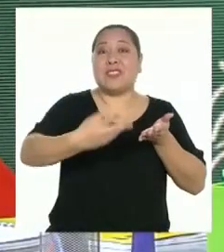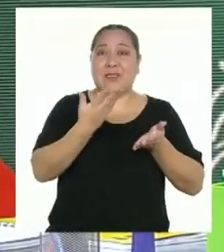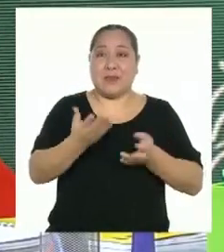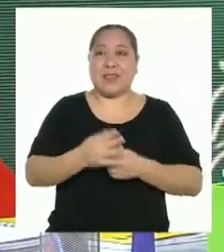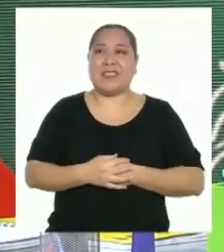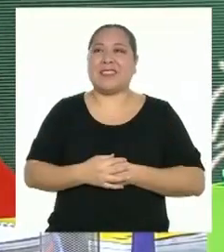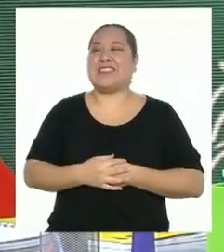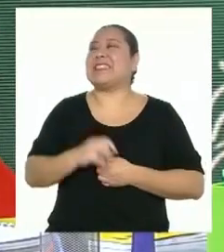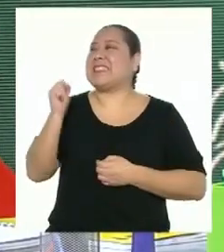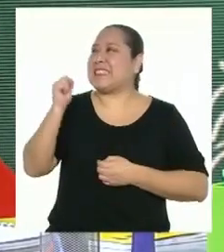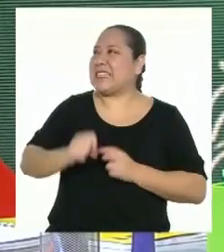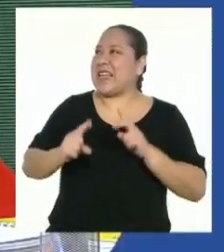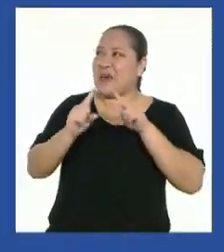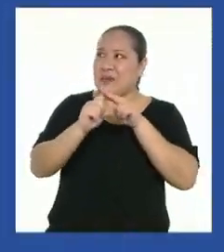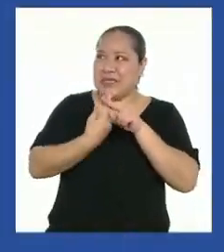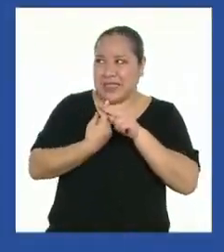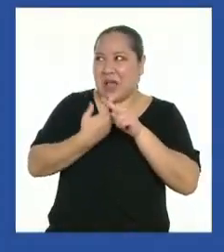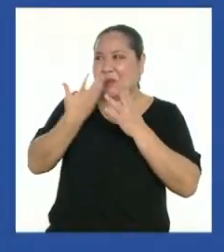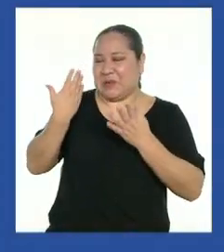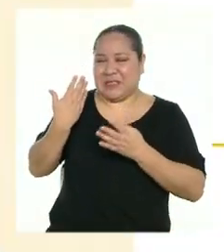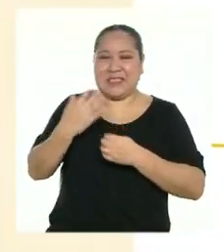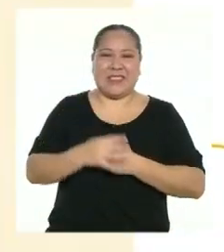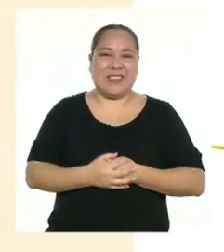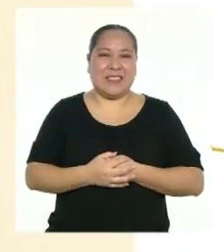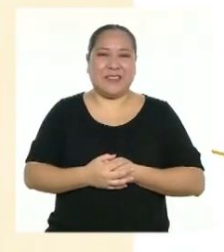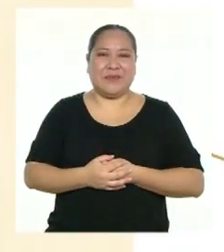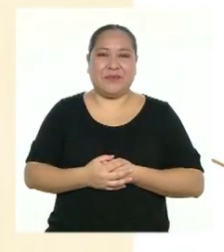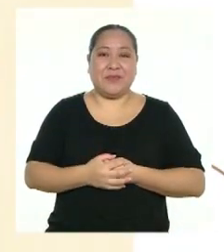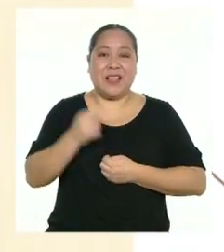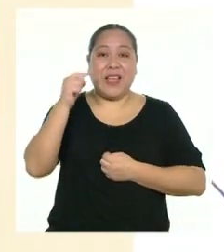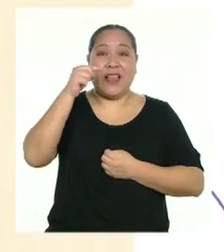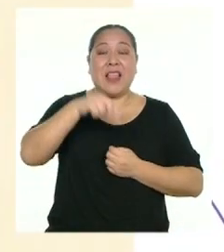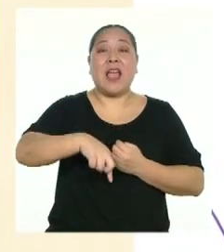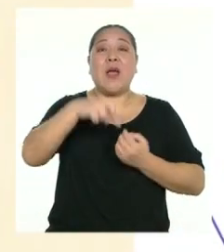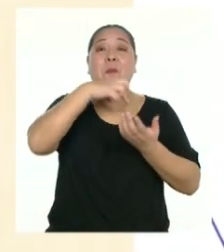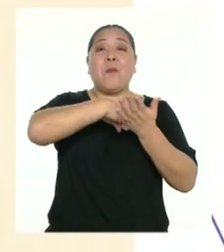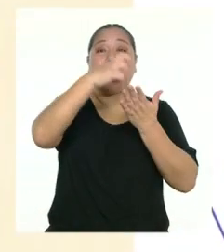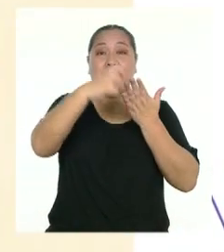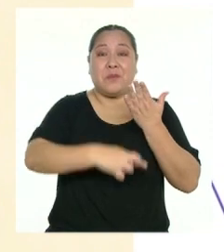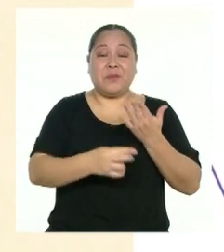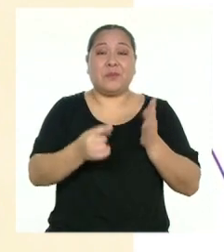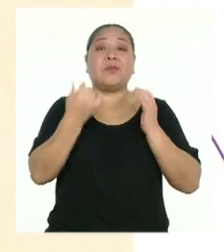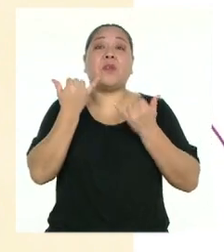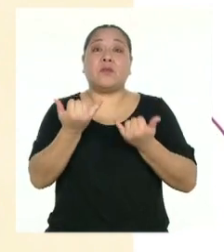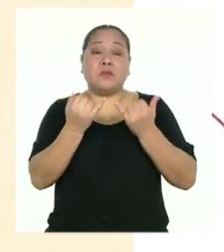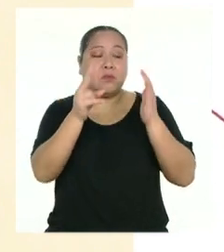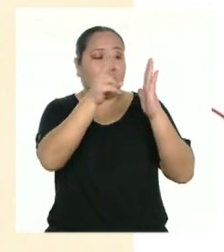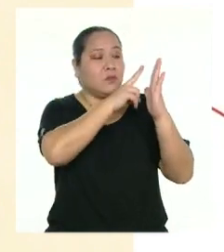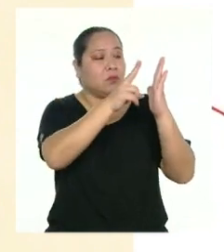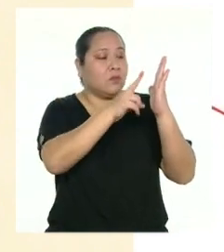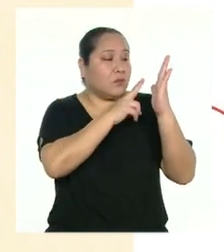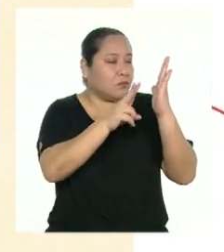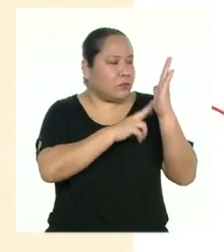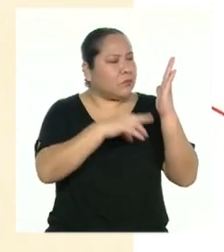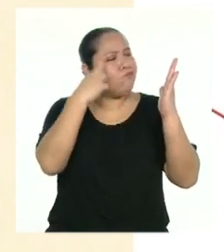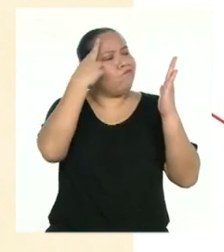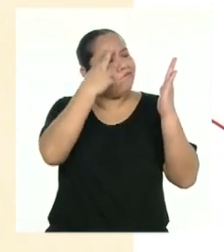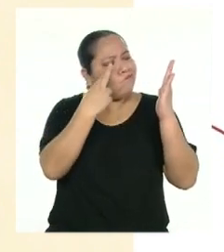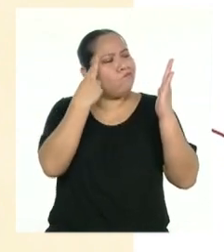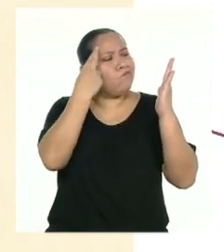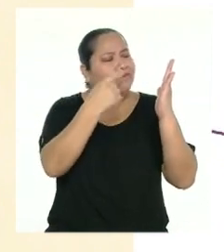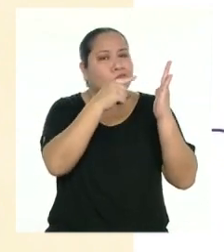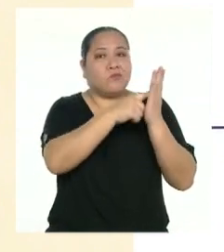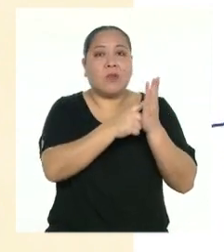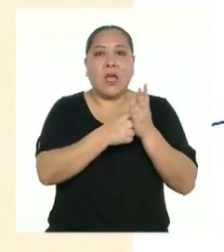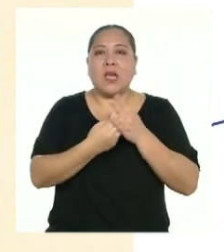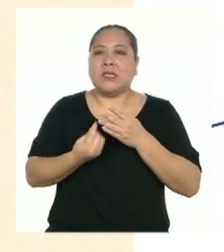Comencemos por el principio. En el programa de hoy, leeremos y reflexionaremos acerca del